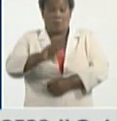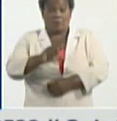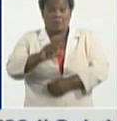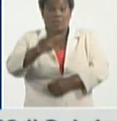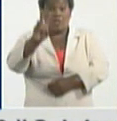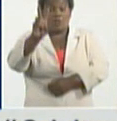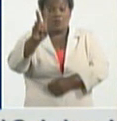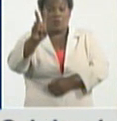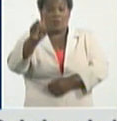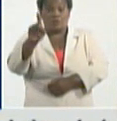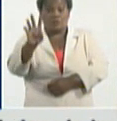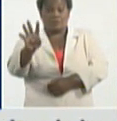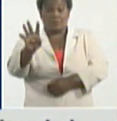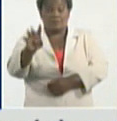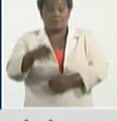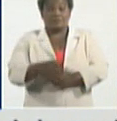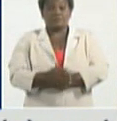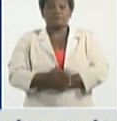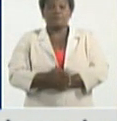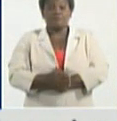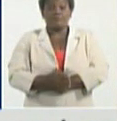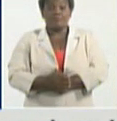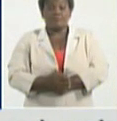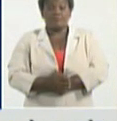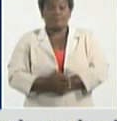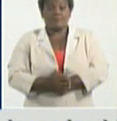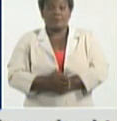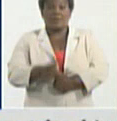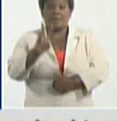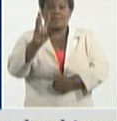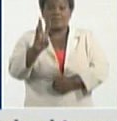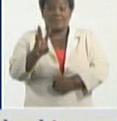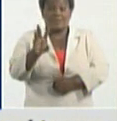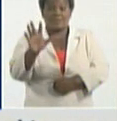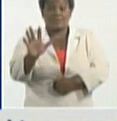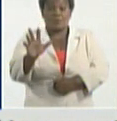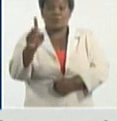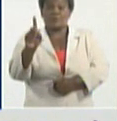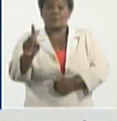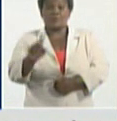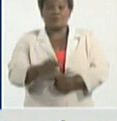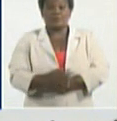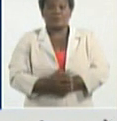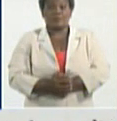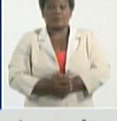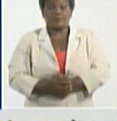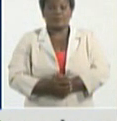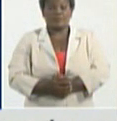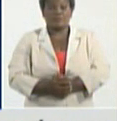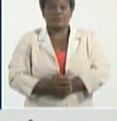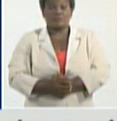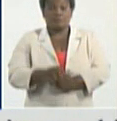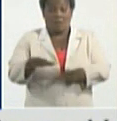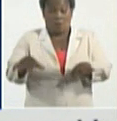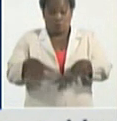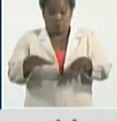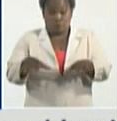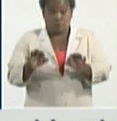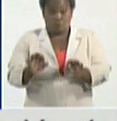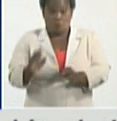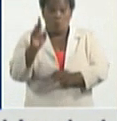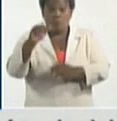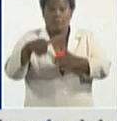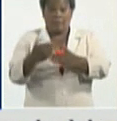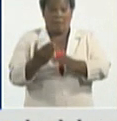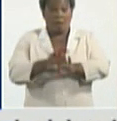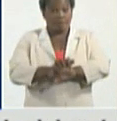214 casos más, estamos hablando de 351 pacientes autóctonos en un solo día,